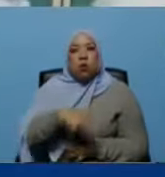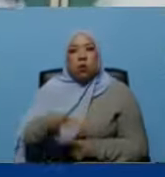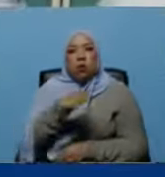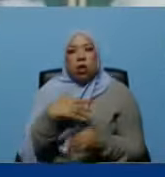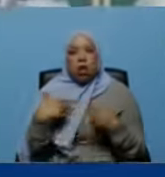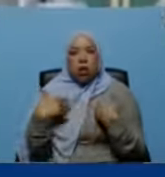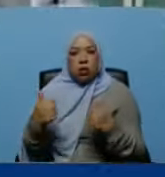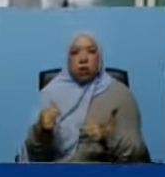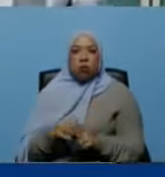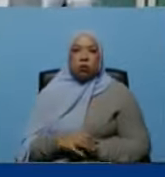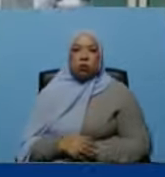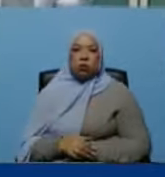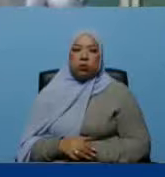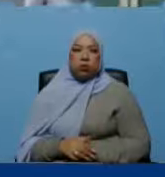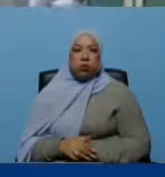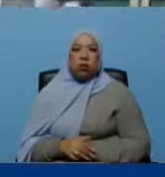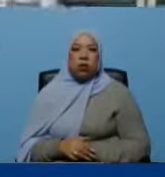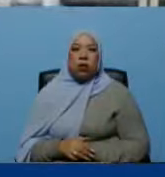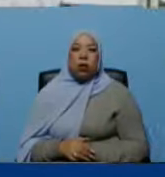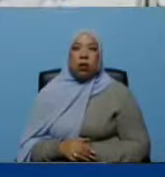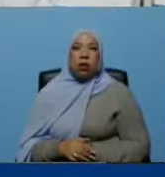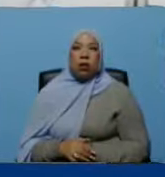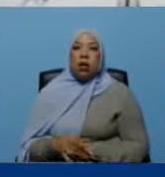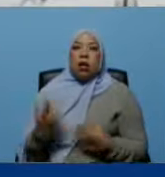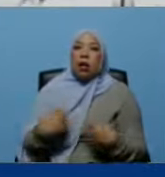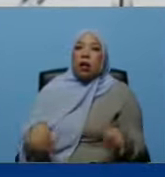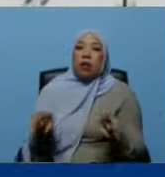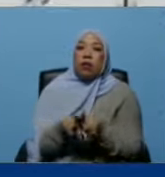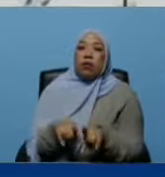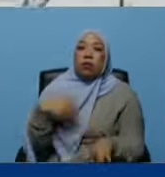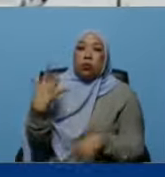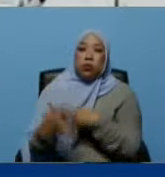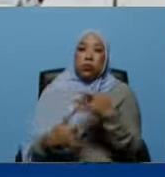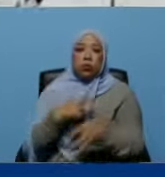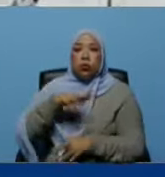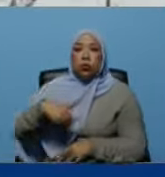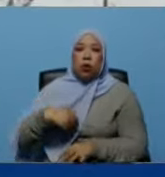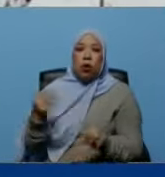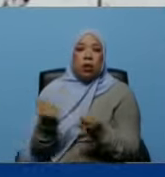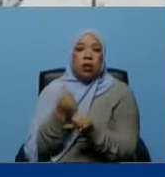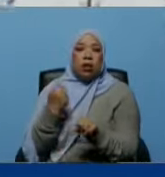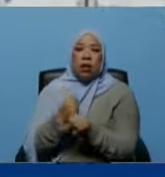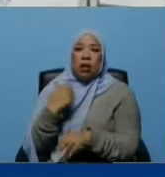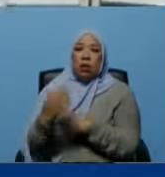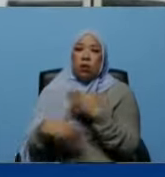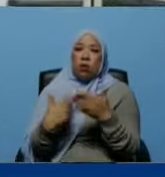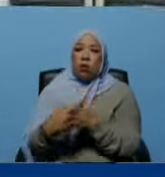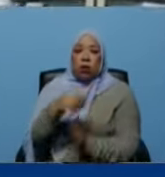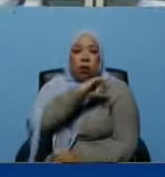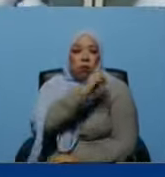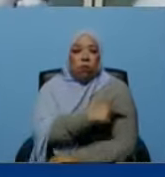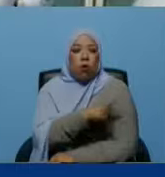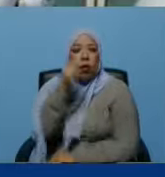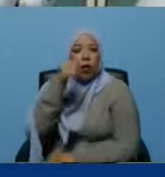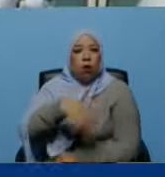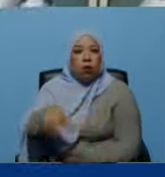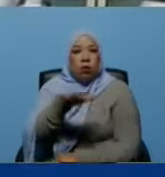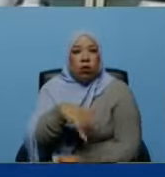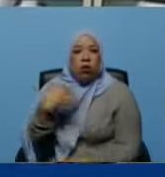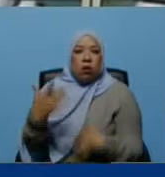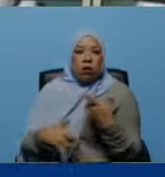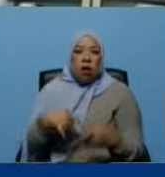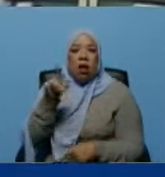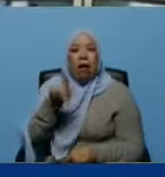salud bucal bueno presidente de igual manera quiero que nuestra hermana del poder popular que